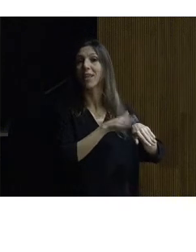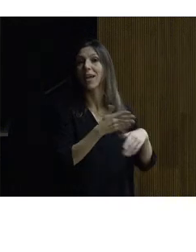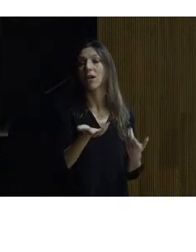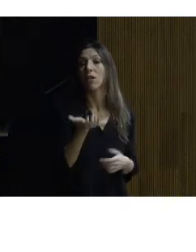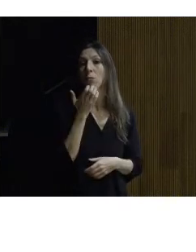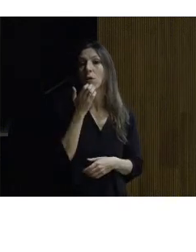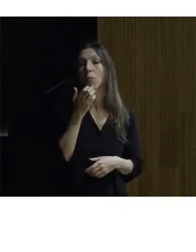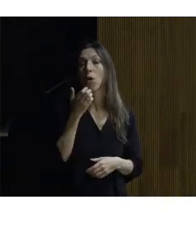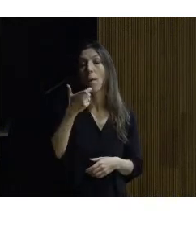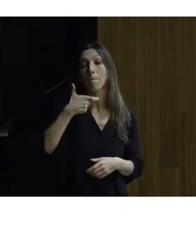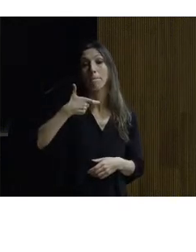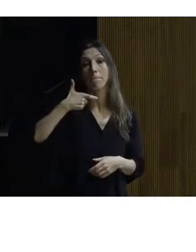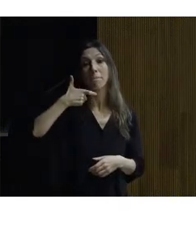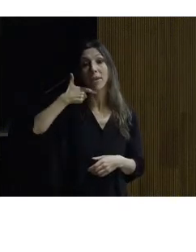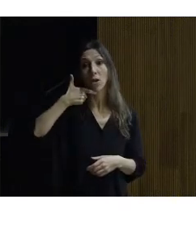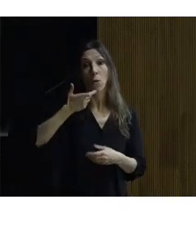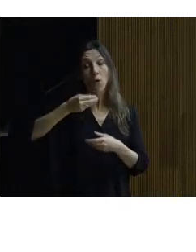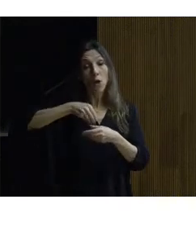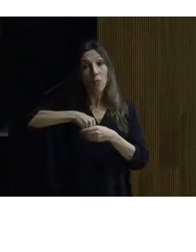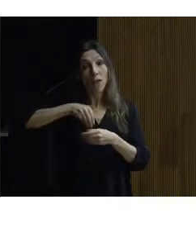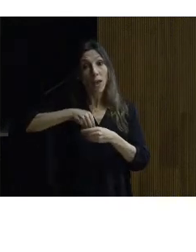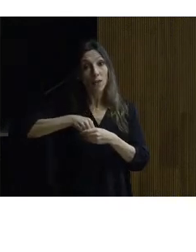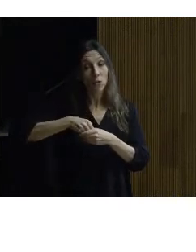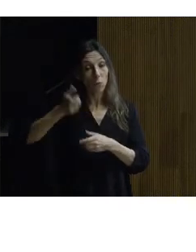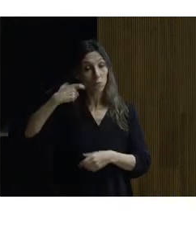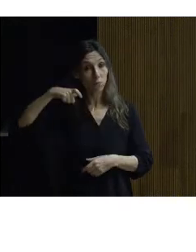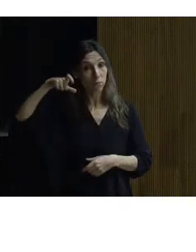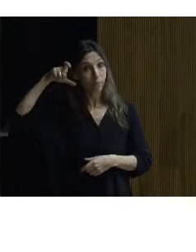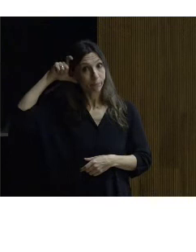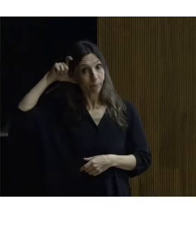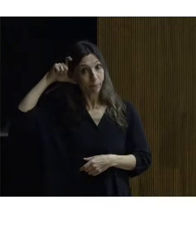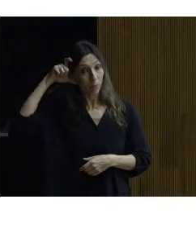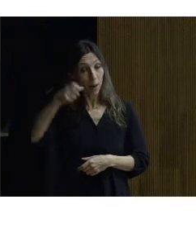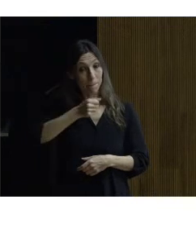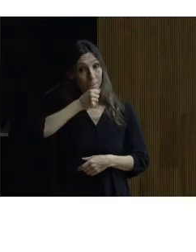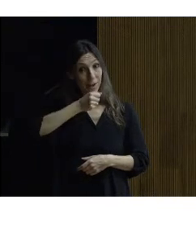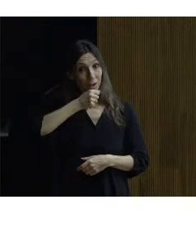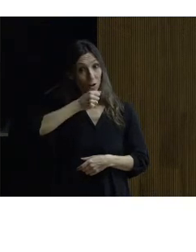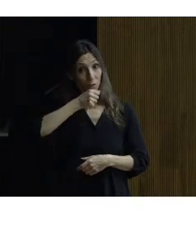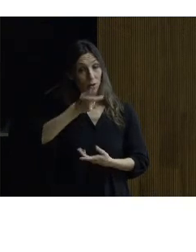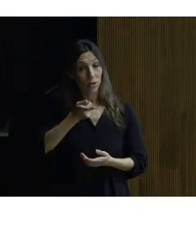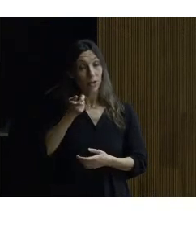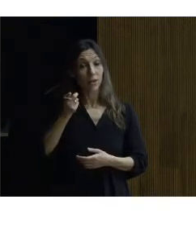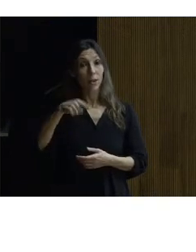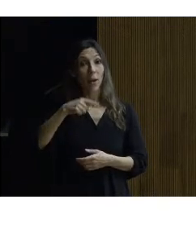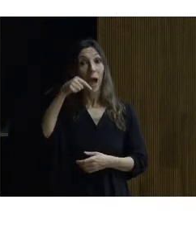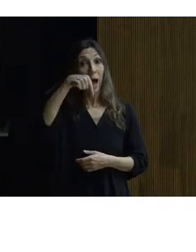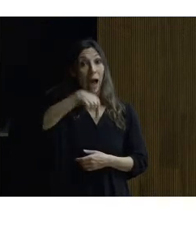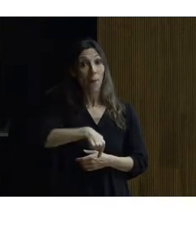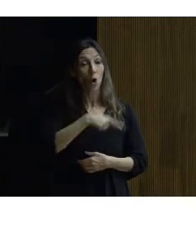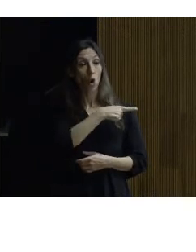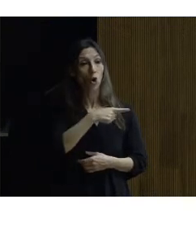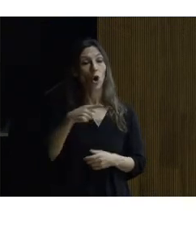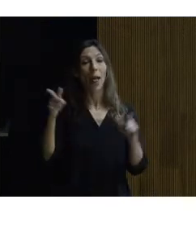integrados dentro de la prótesis en segundo lugar la que estaría en la parte inferior que sería la telebobina